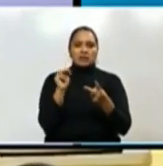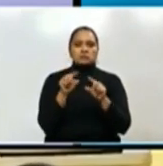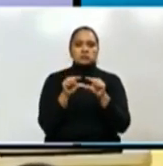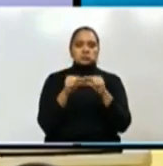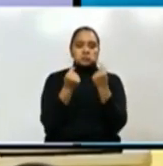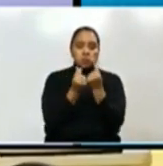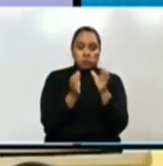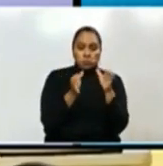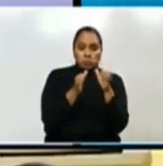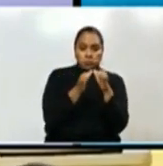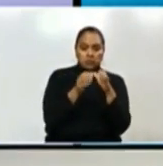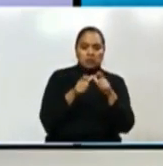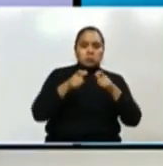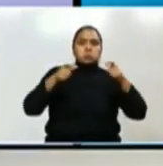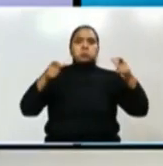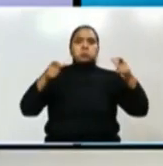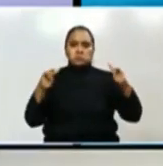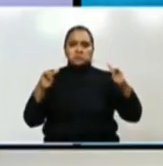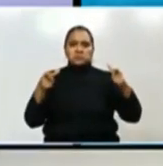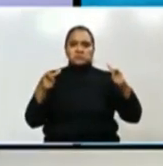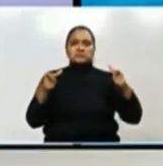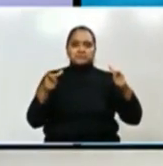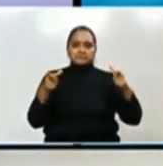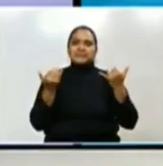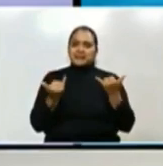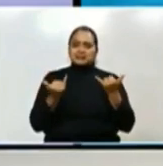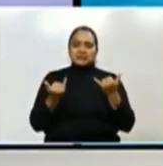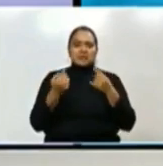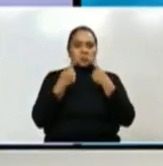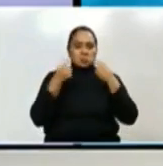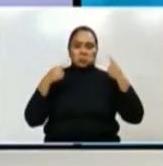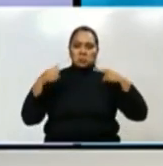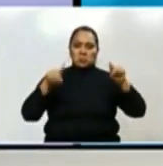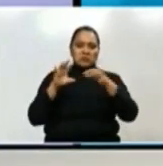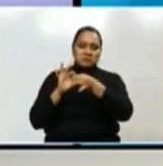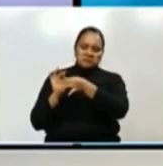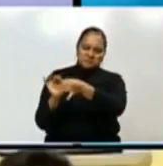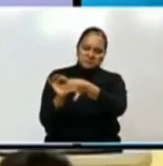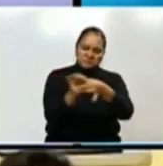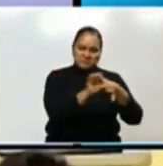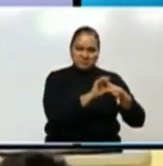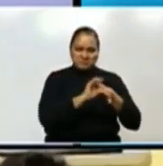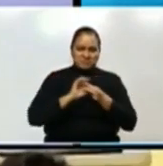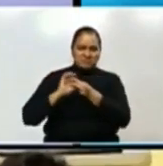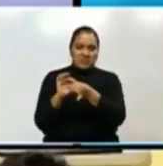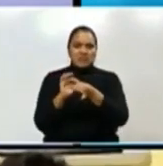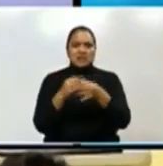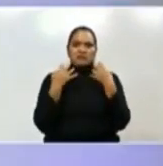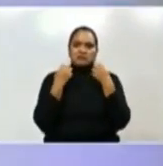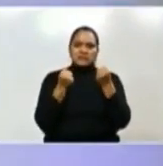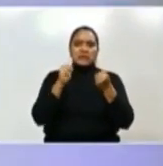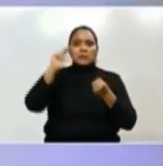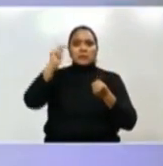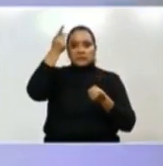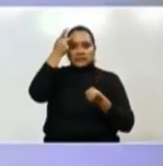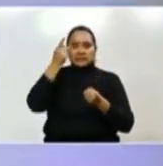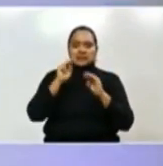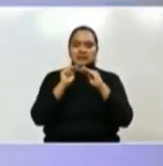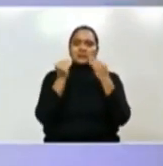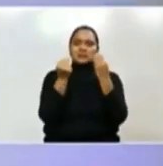una mesa de protección, como nunca presidente hemos logrado unir todas las fuerzas políticas del municipio.